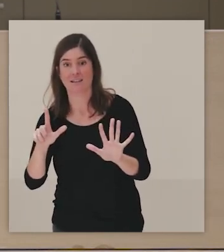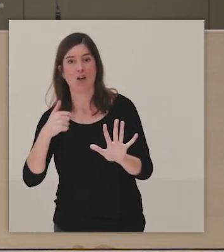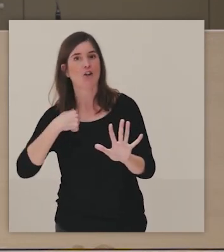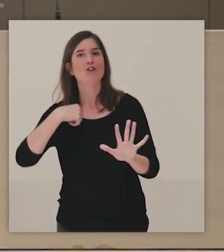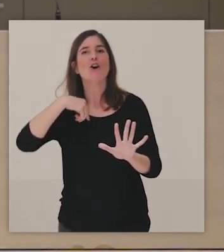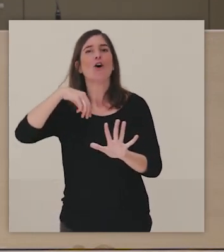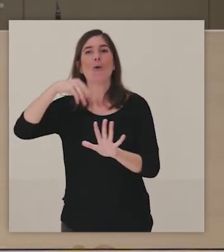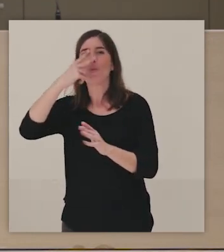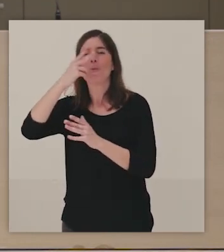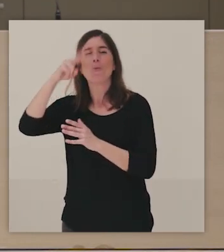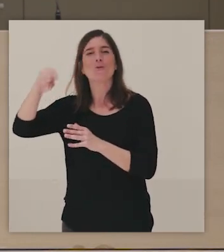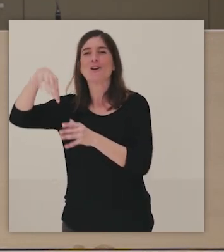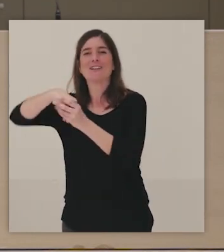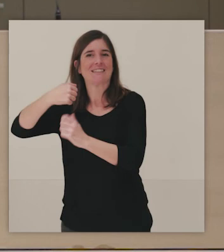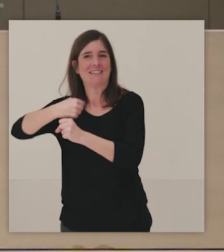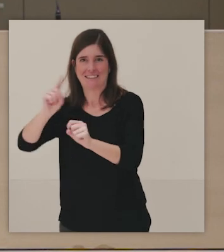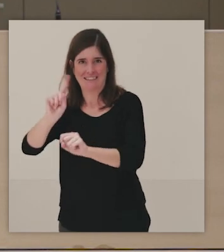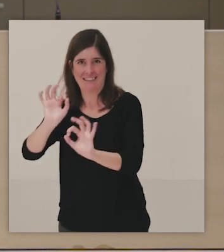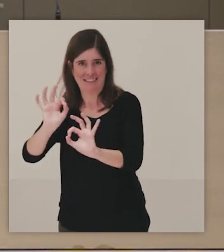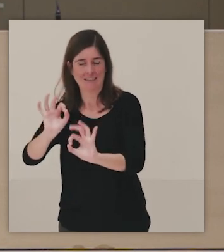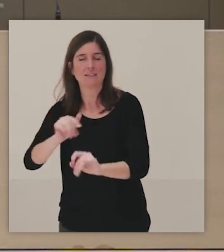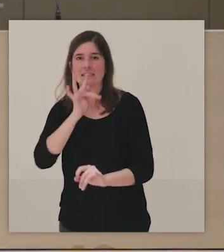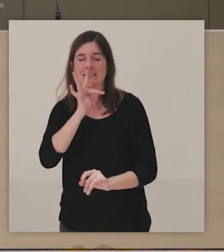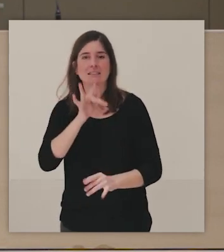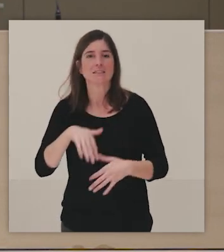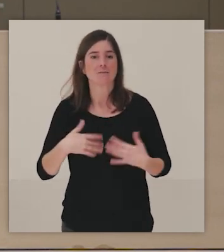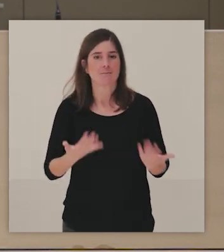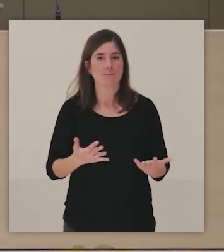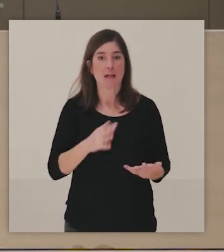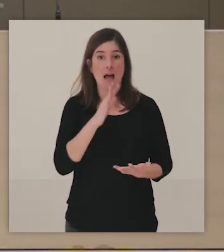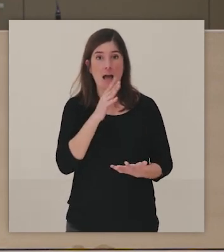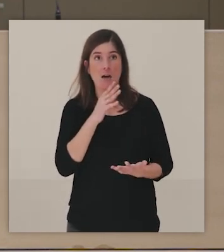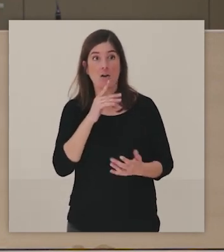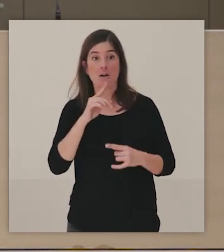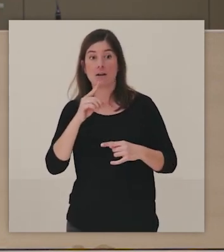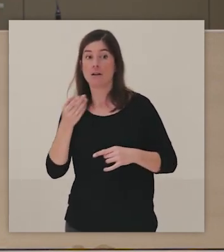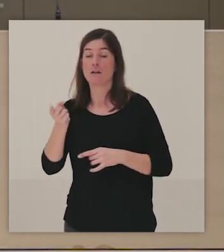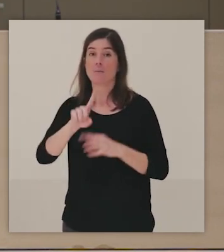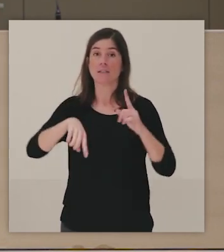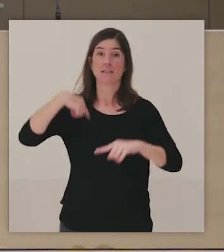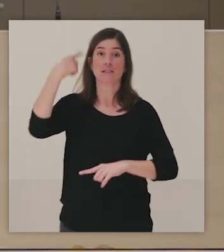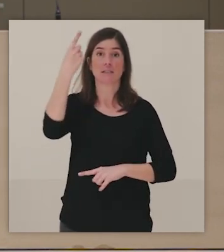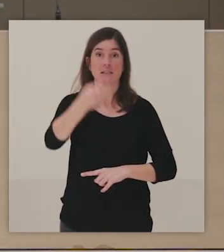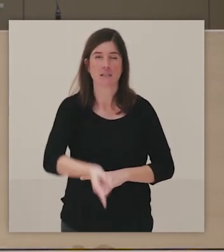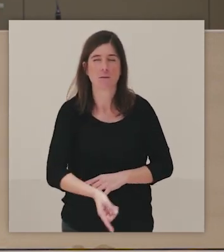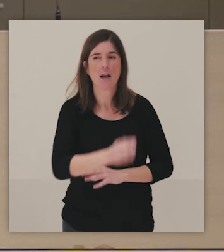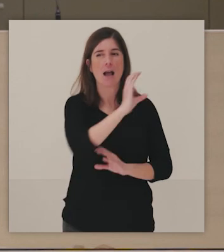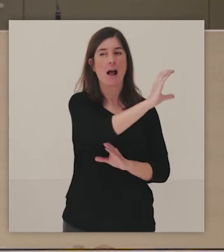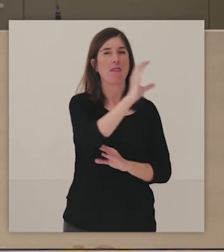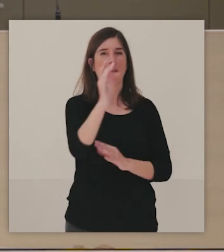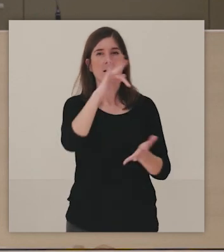que yo no estaba todavía en el museo. Ahora estamos organizando una itinerancia, que empezaremos en Cáceres el mes que viene,